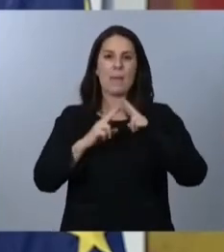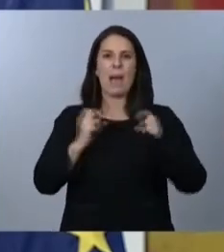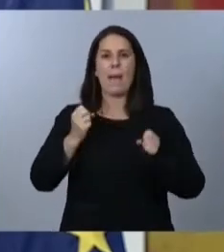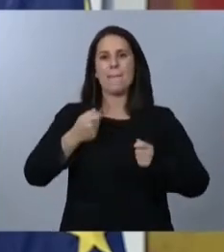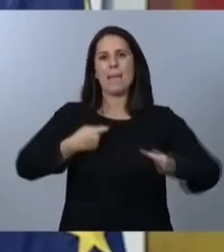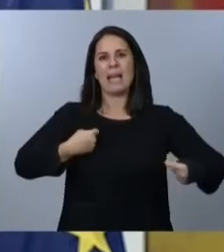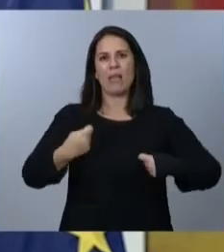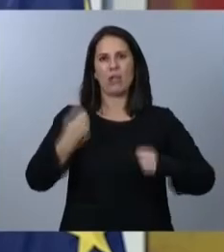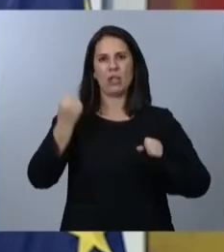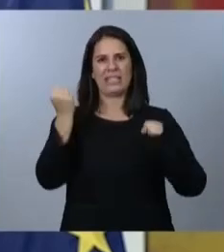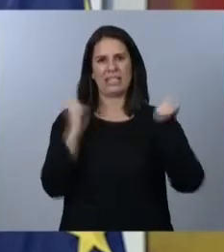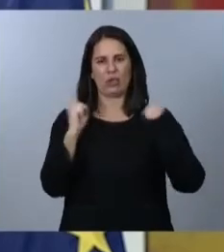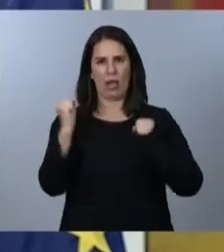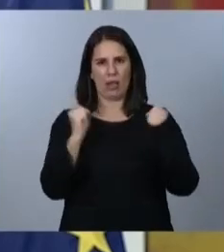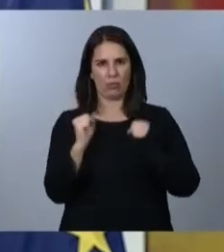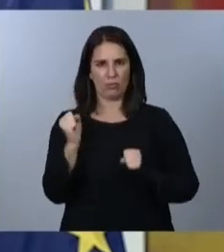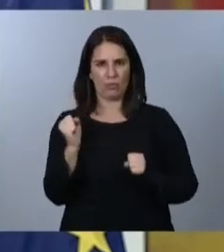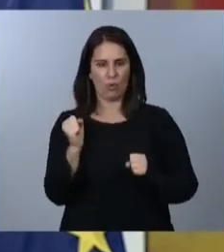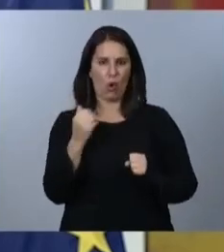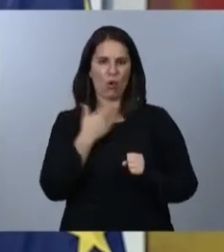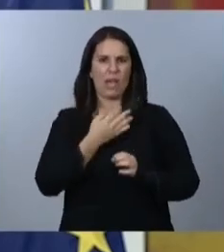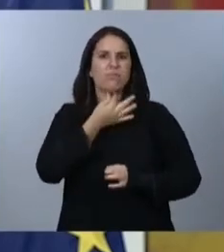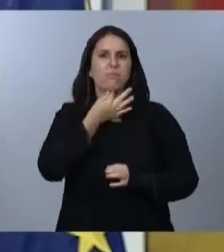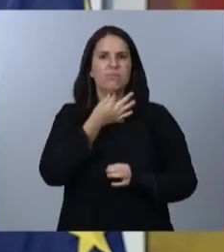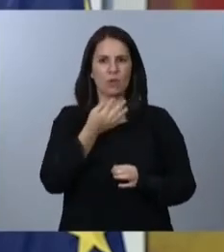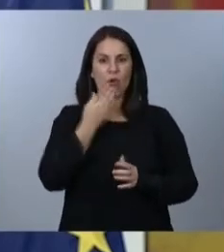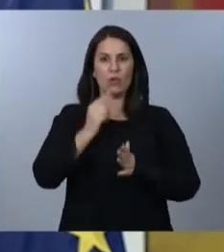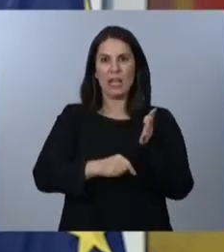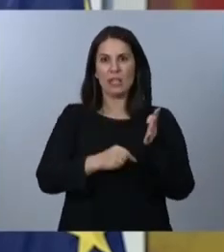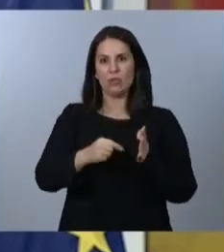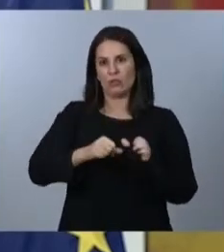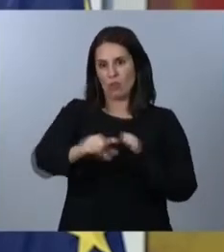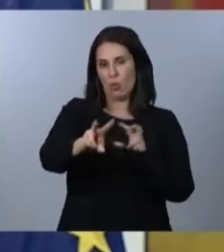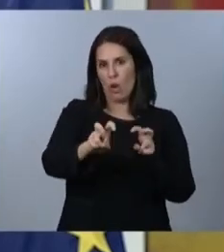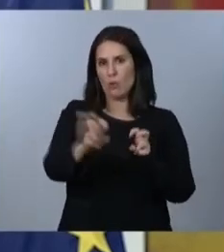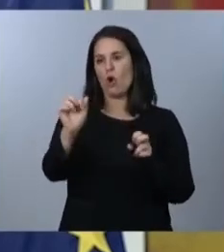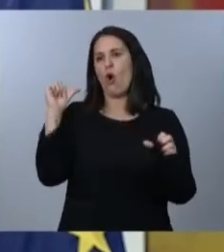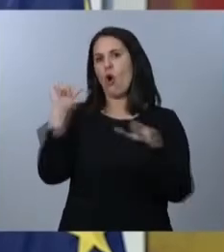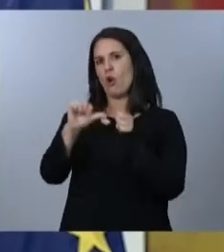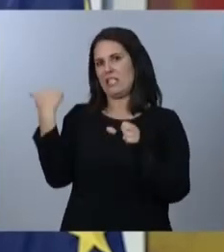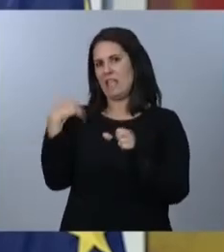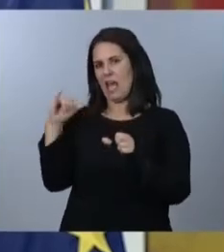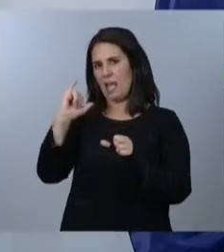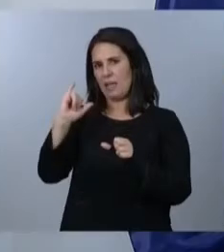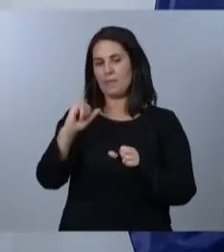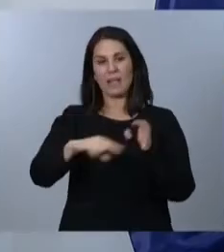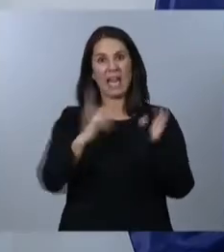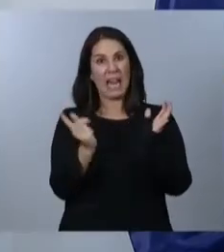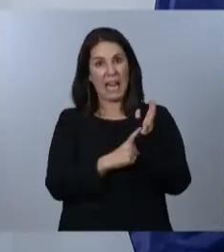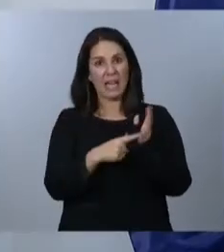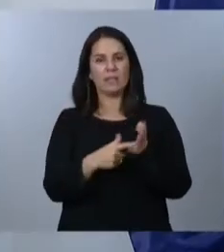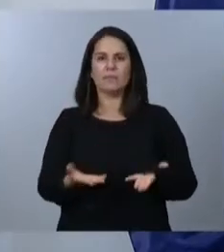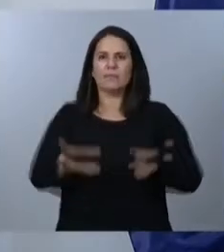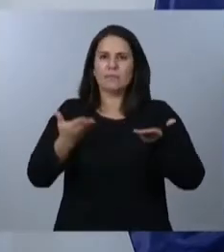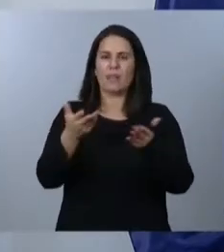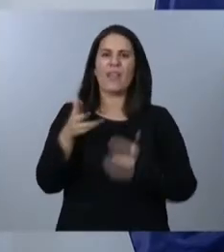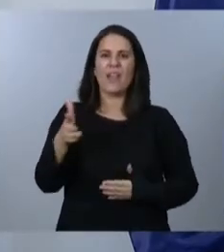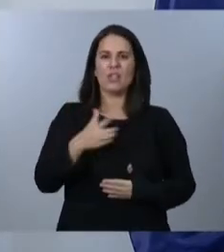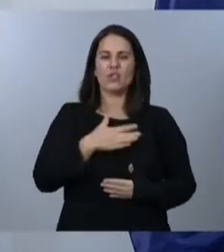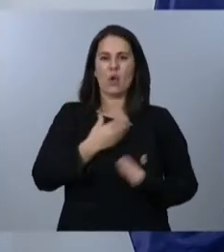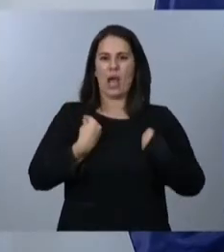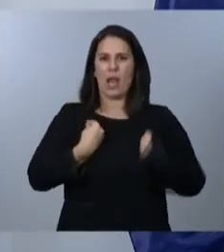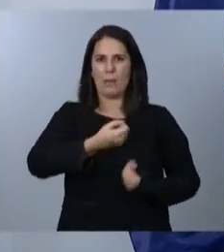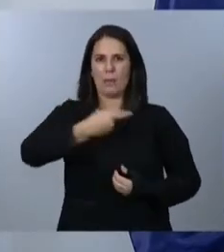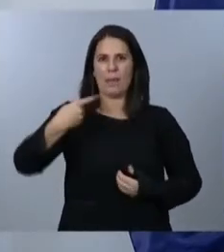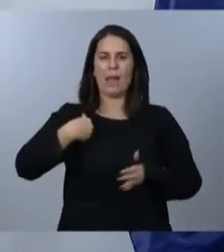como en los contratos ya existentes. Se trata de una ley que va a contribuir a hacer efectivo el derecho a la vivienda que recoge el artículo